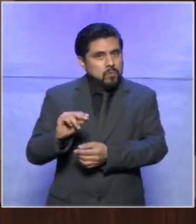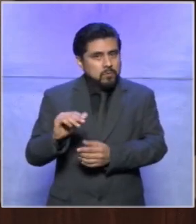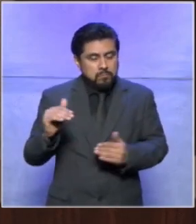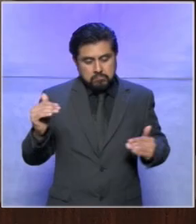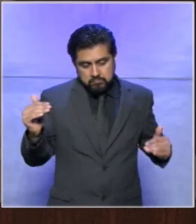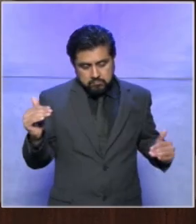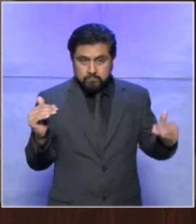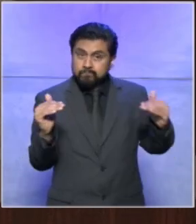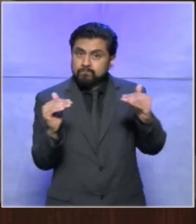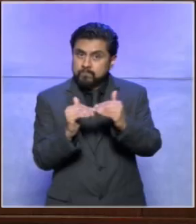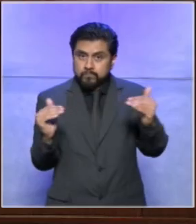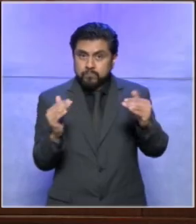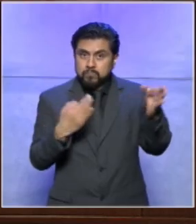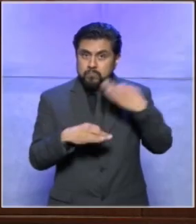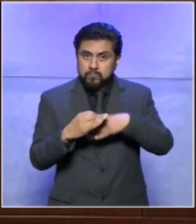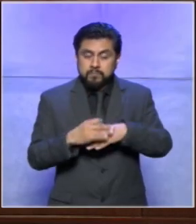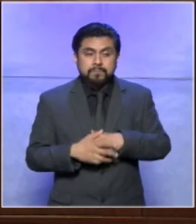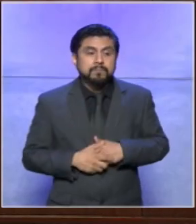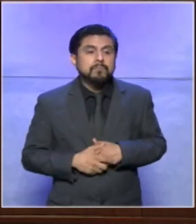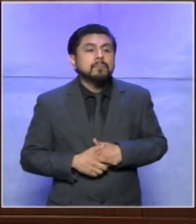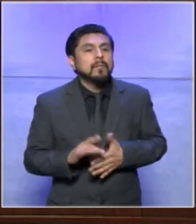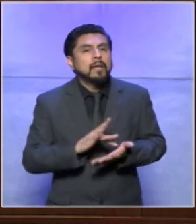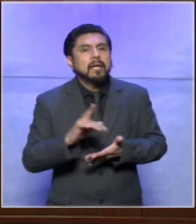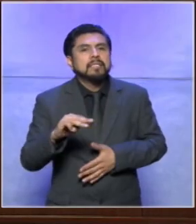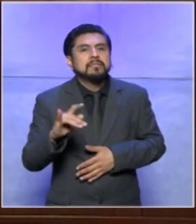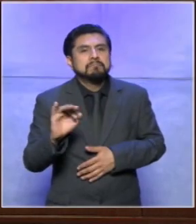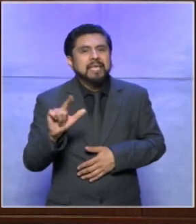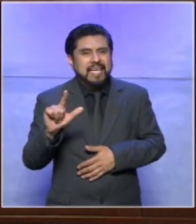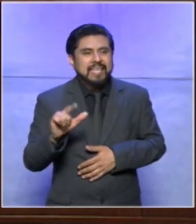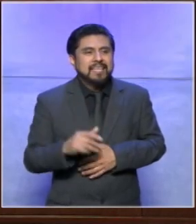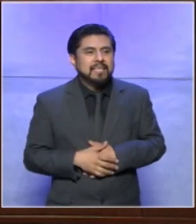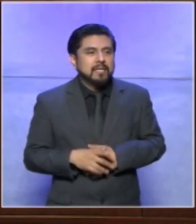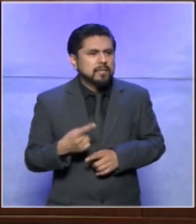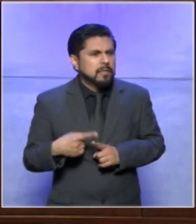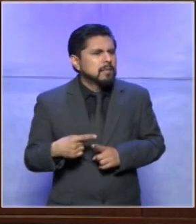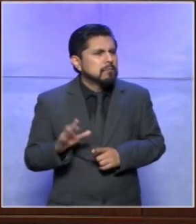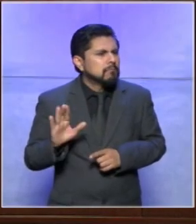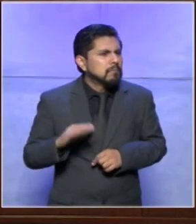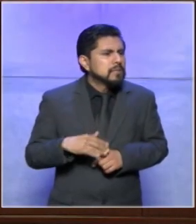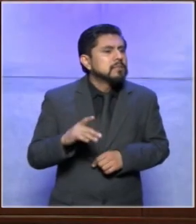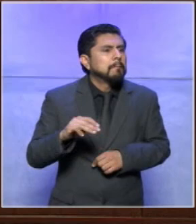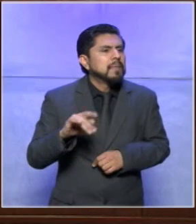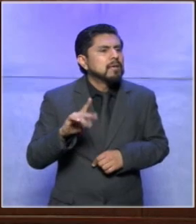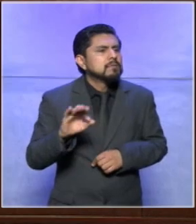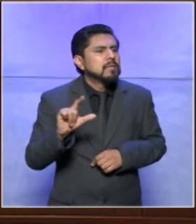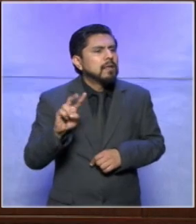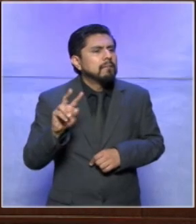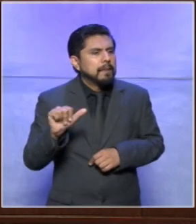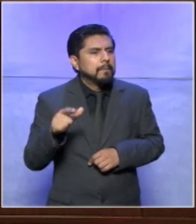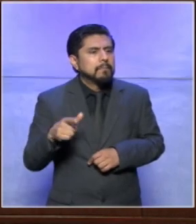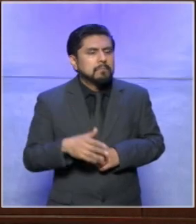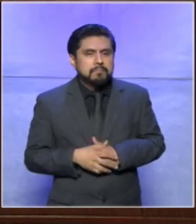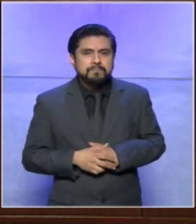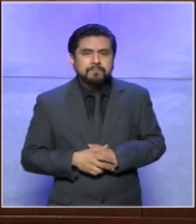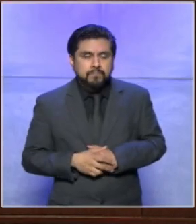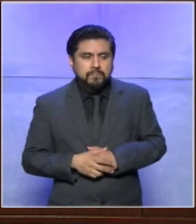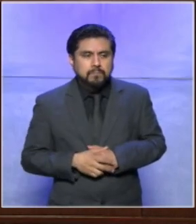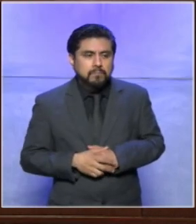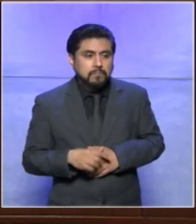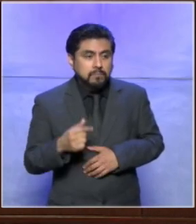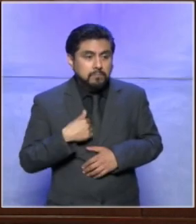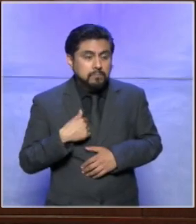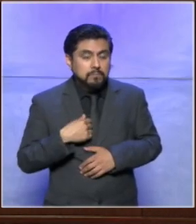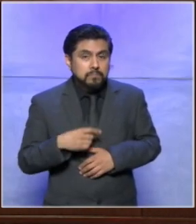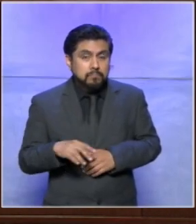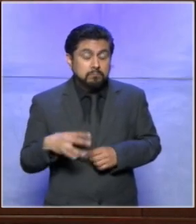sea igual muy bien muchísimas gracias miguel que nos acompañas desde veracruz alguien más levantó la mano miroslava por favor a mí lo que más